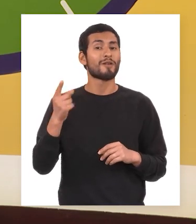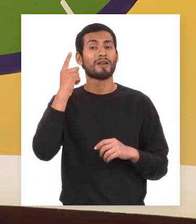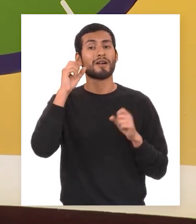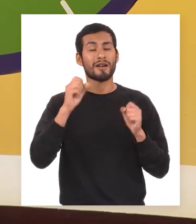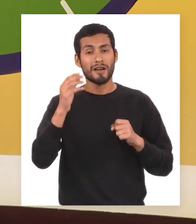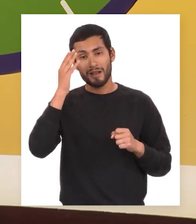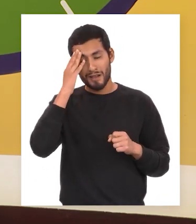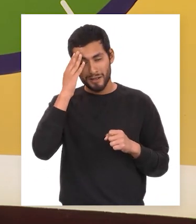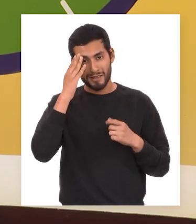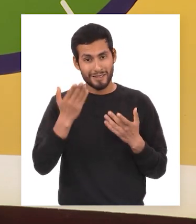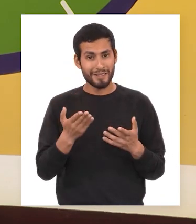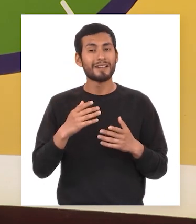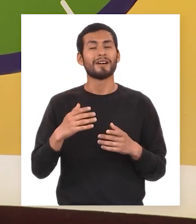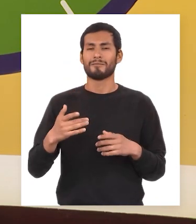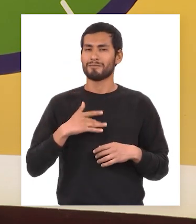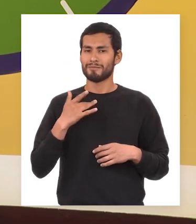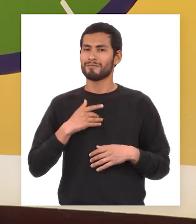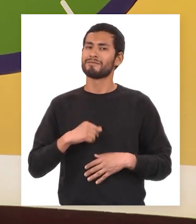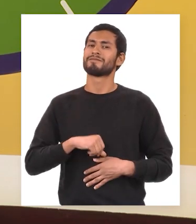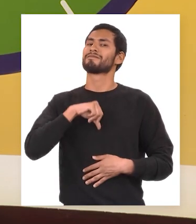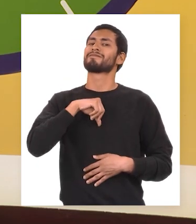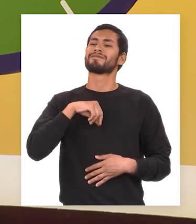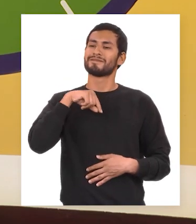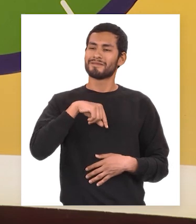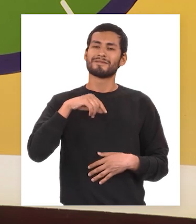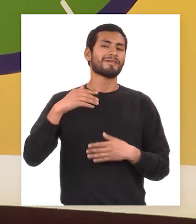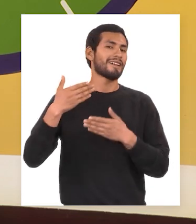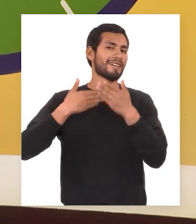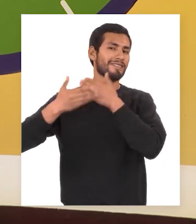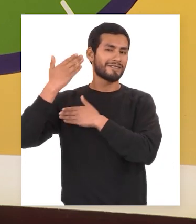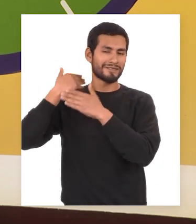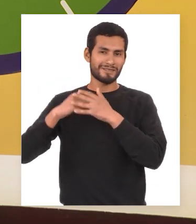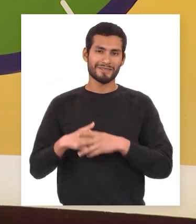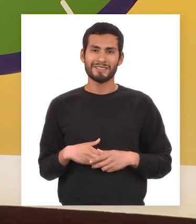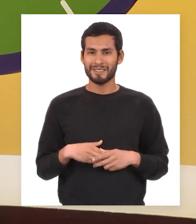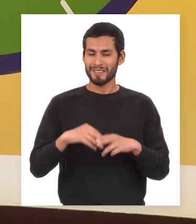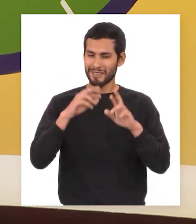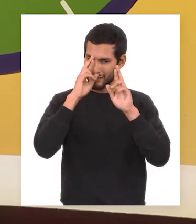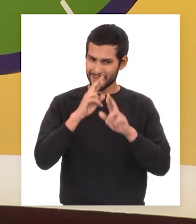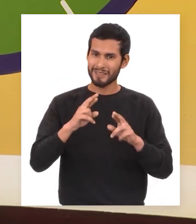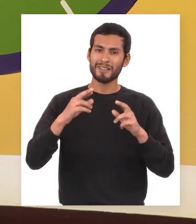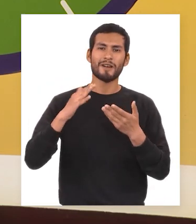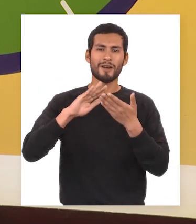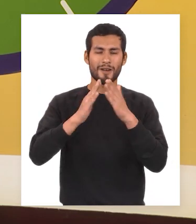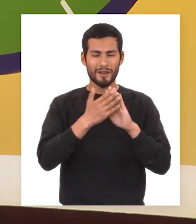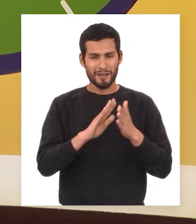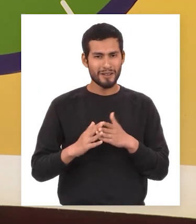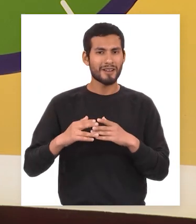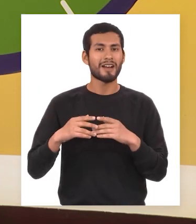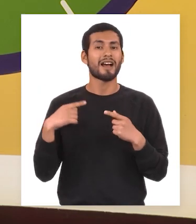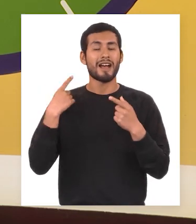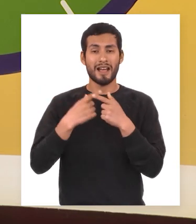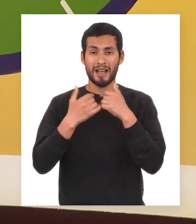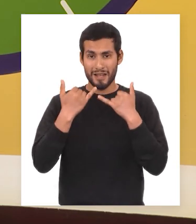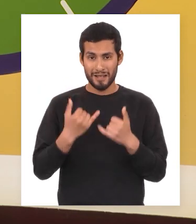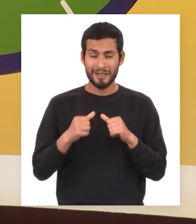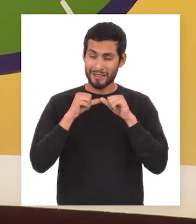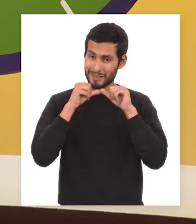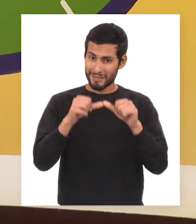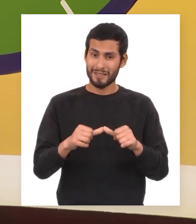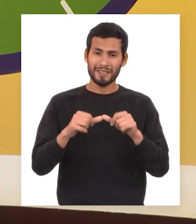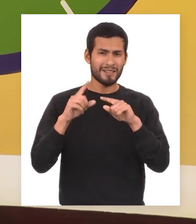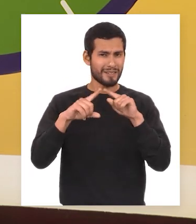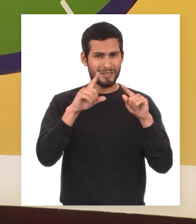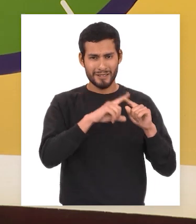es la única forma de saber de ella y sentirnos orgullosos de nuestros antepasados respetando las comunidades que hasta el día de hoy